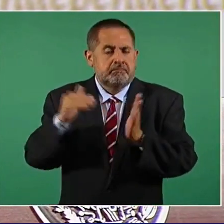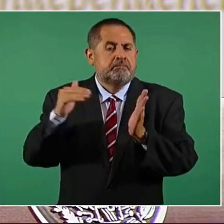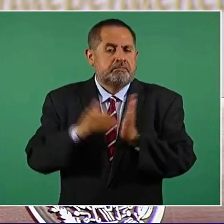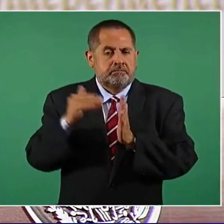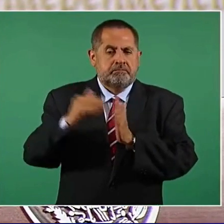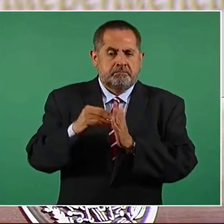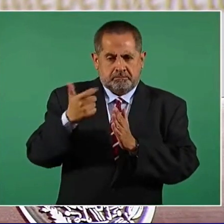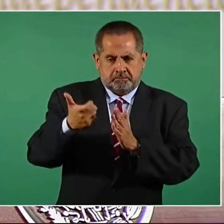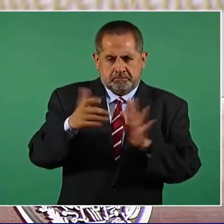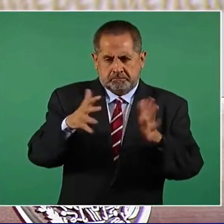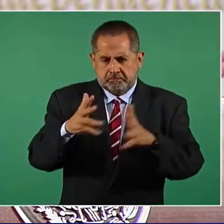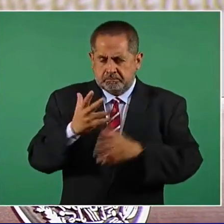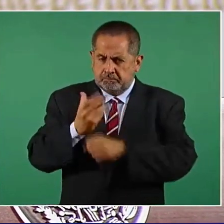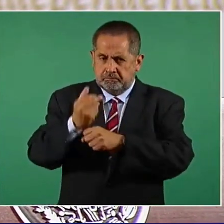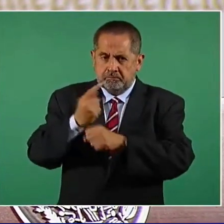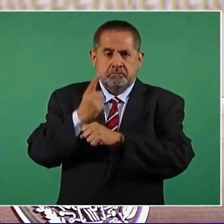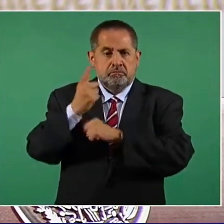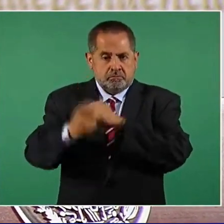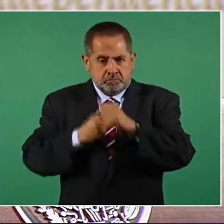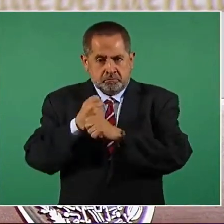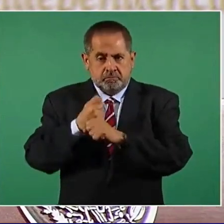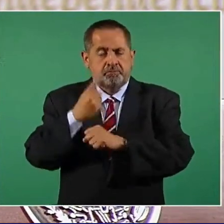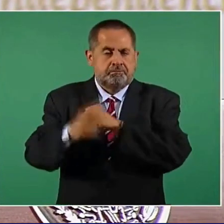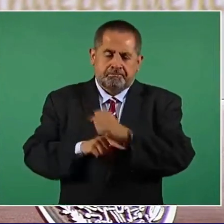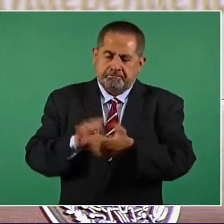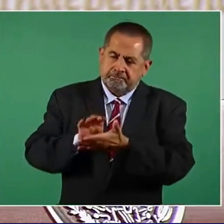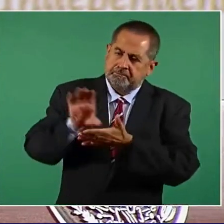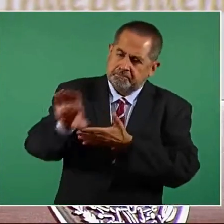por año, desde que estamos.